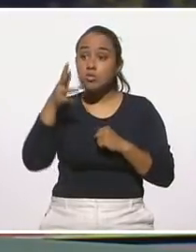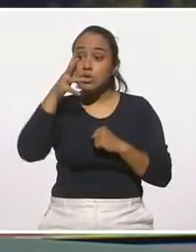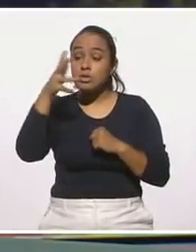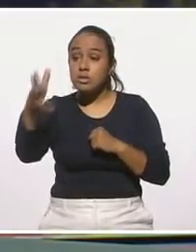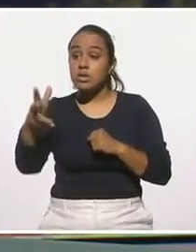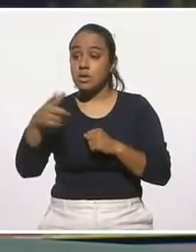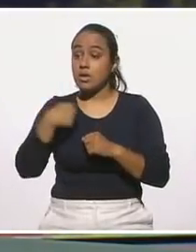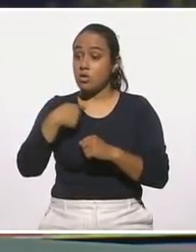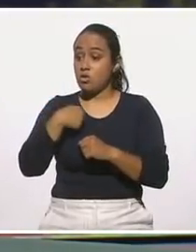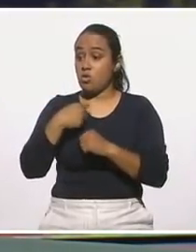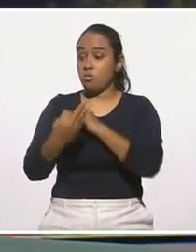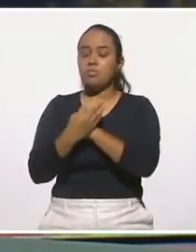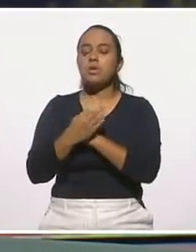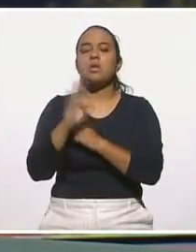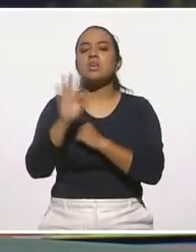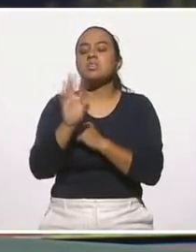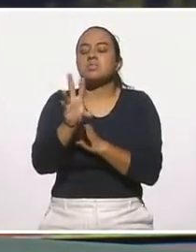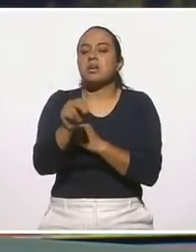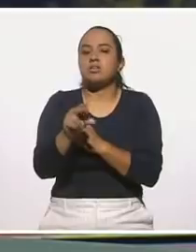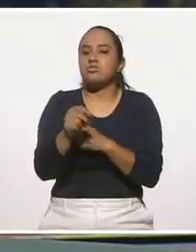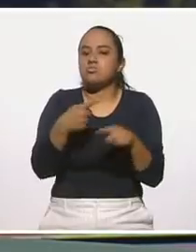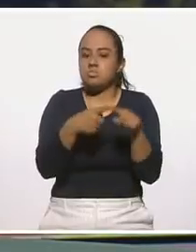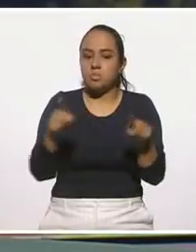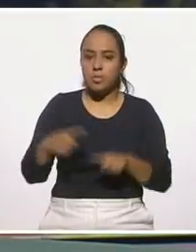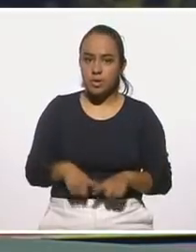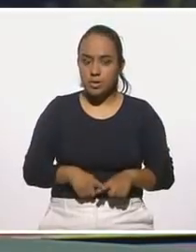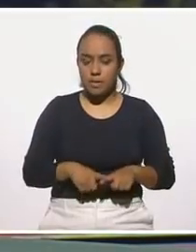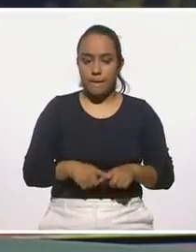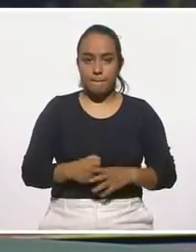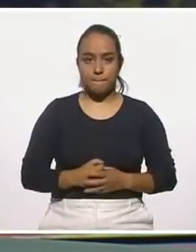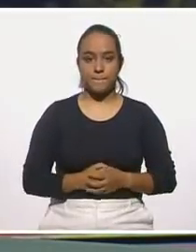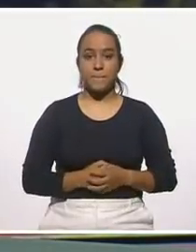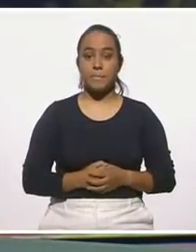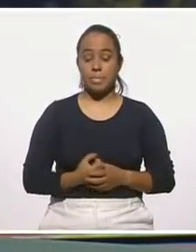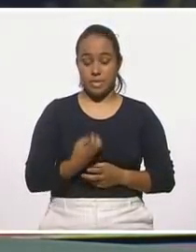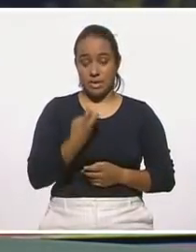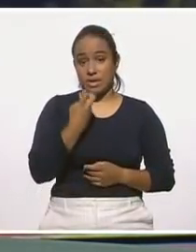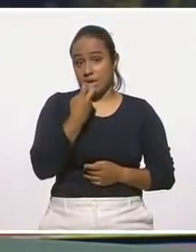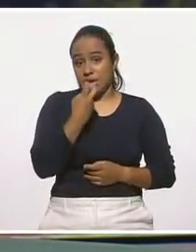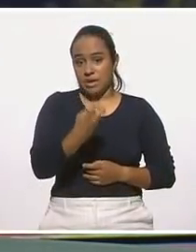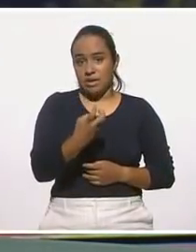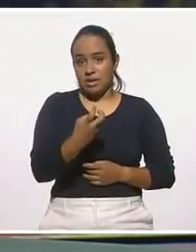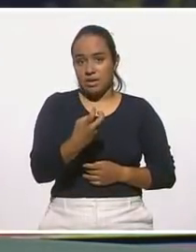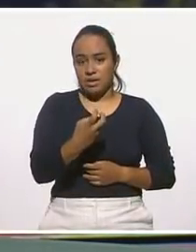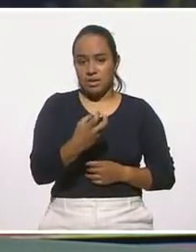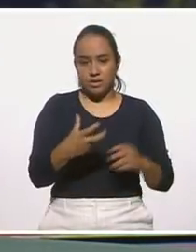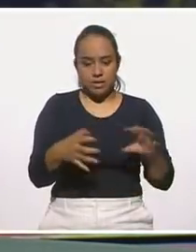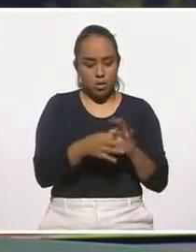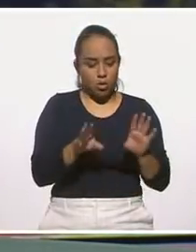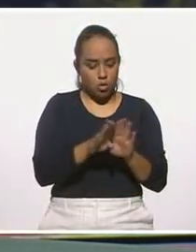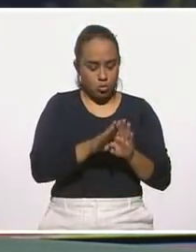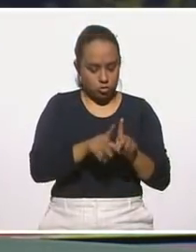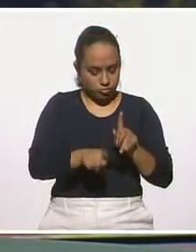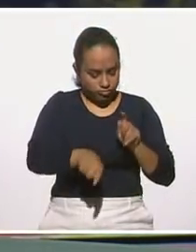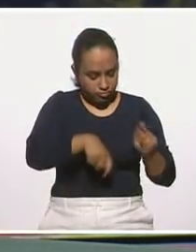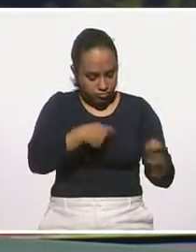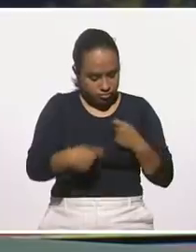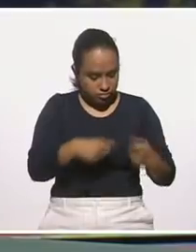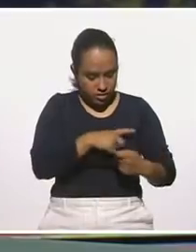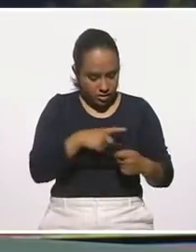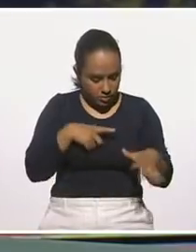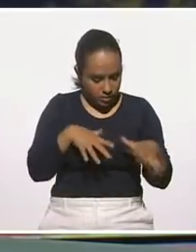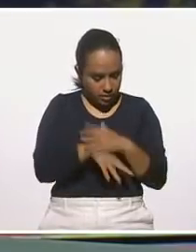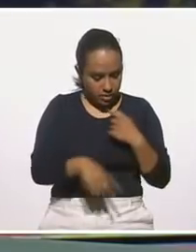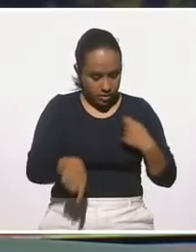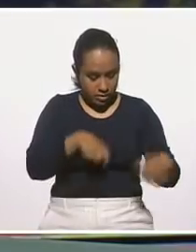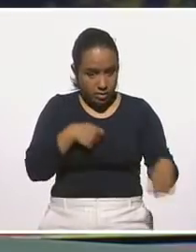recuperación, me funciona en el confinamiento, pero no en la recuperación, y ahí es donde entra a mano la flexibilidad, no únicamente